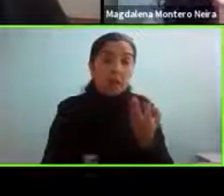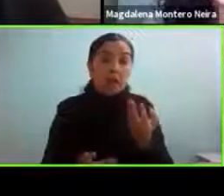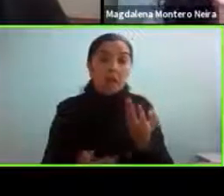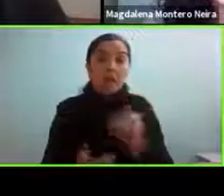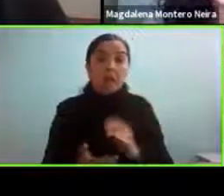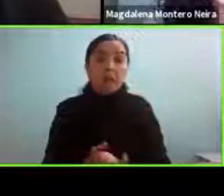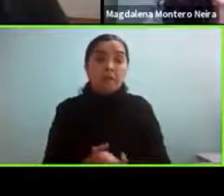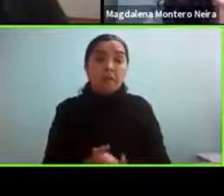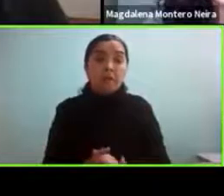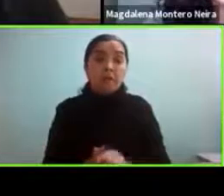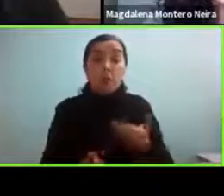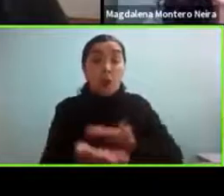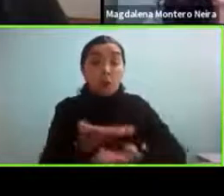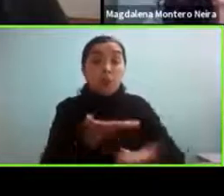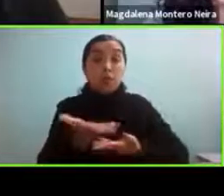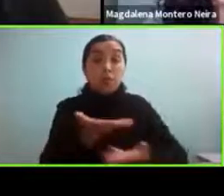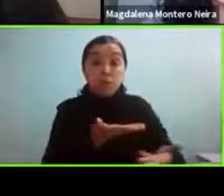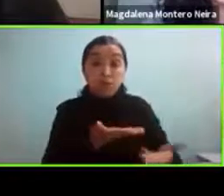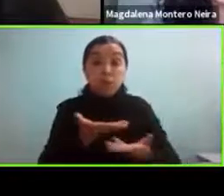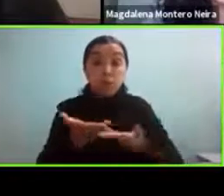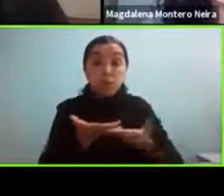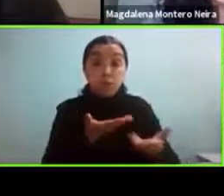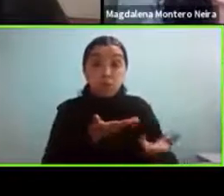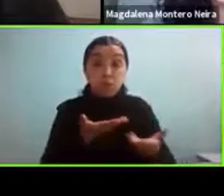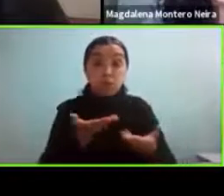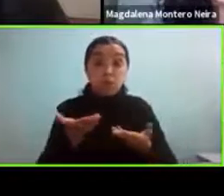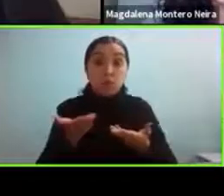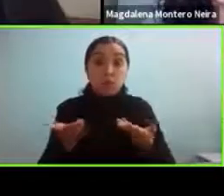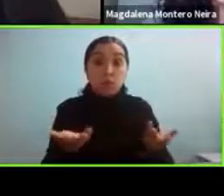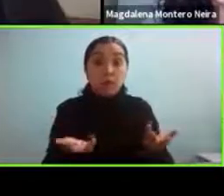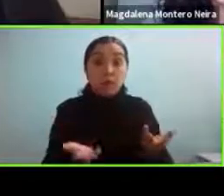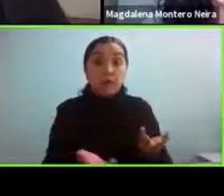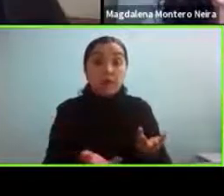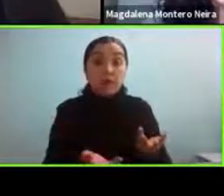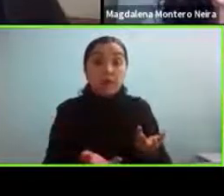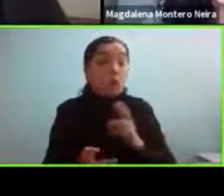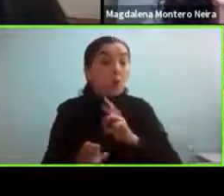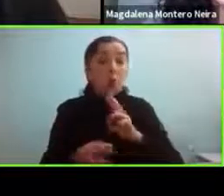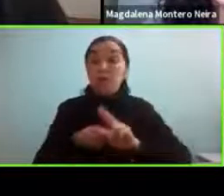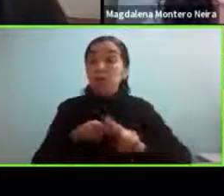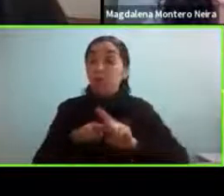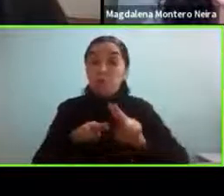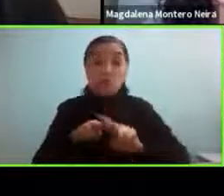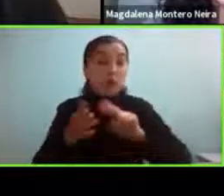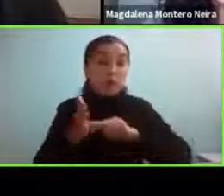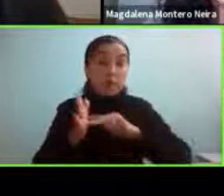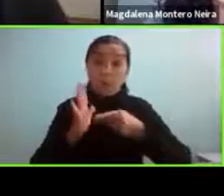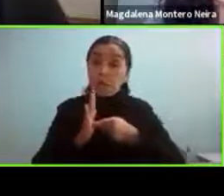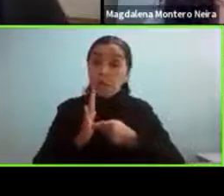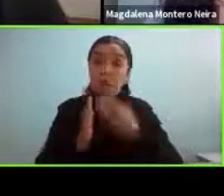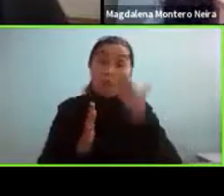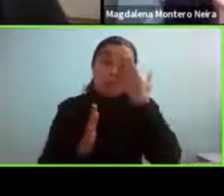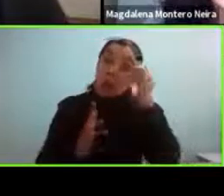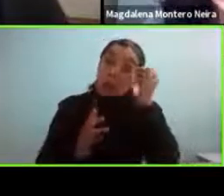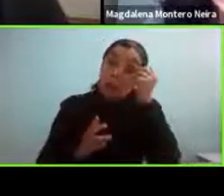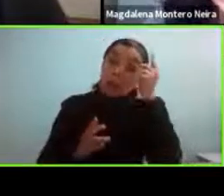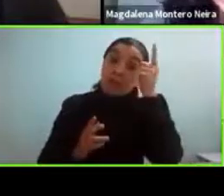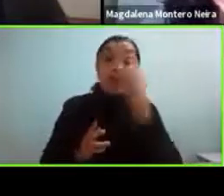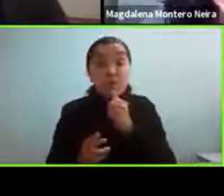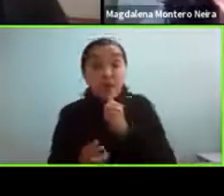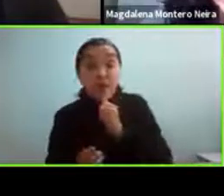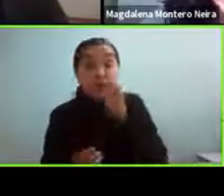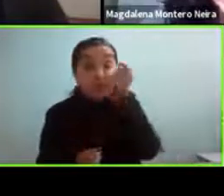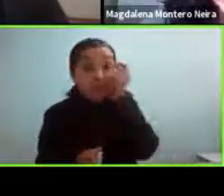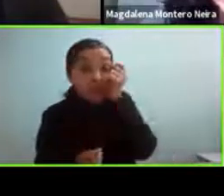da un feedback o sea no se resuelven muchos malos entendidos entonces hay una falta de comprensión por la parte digamos